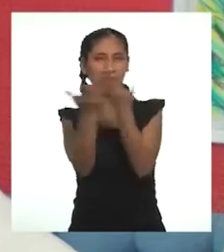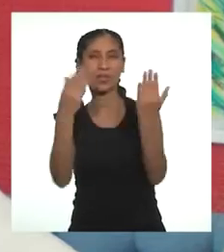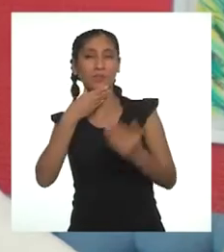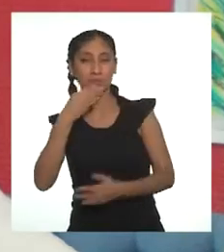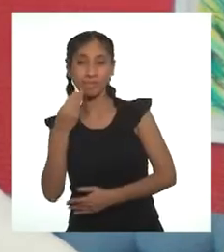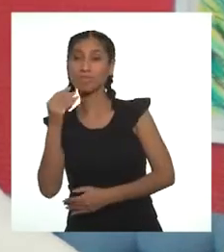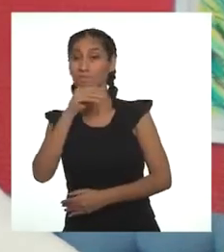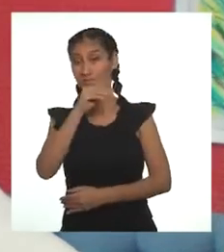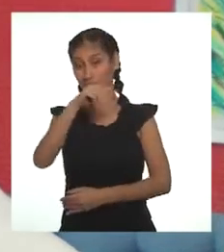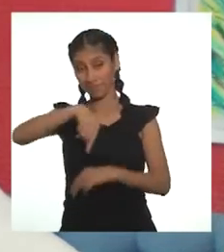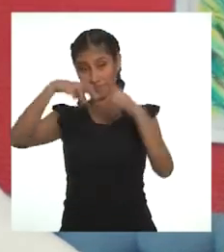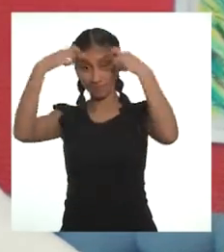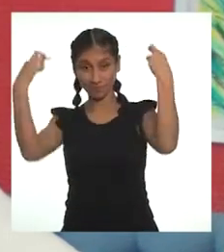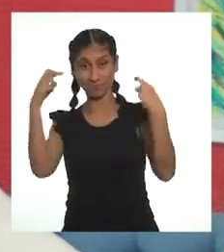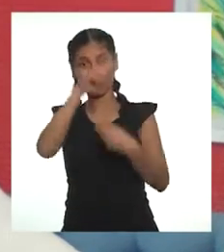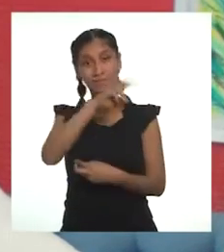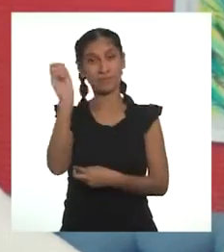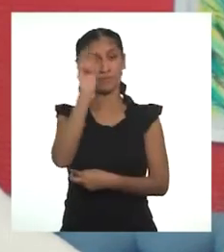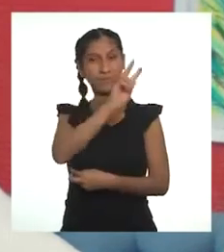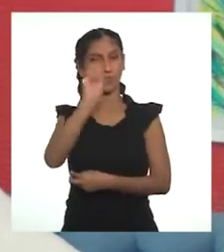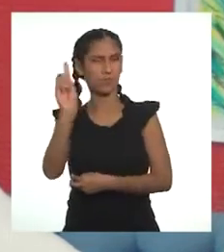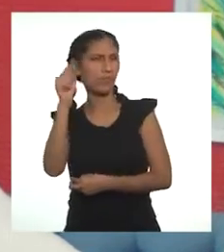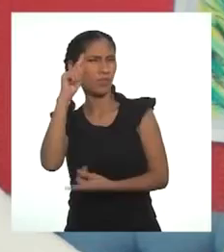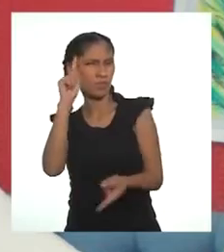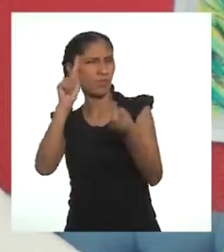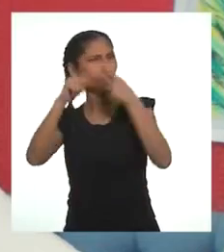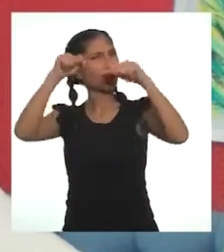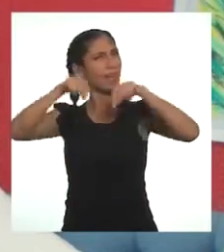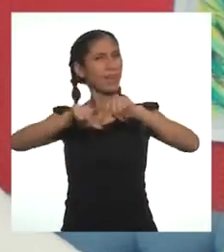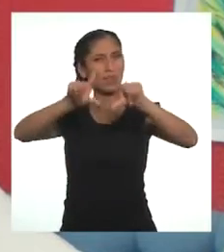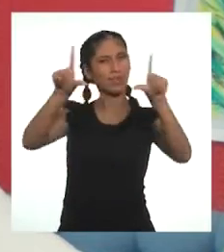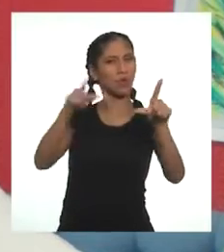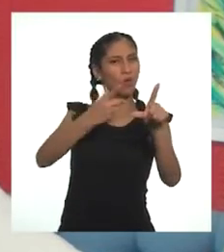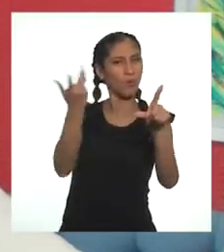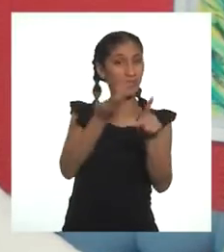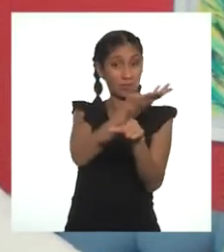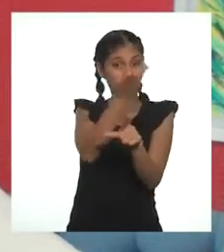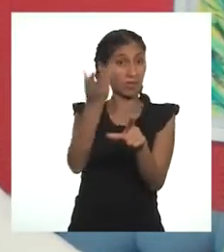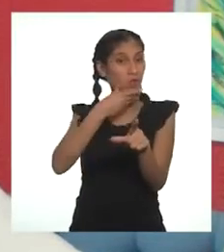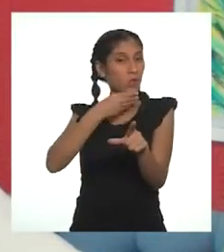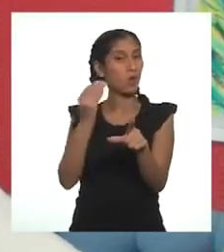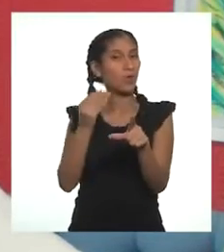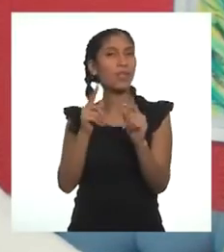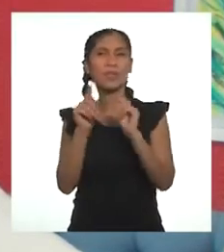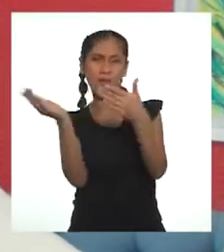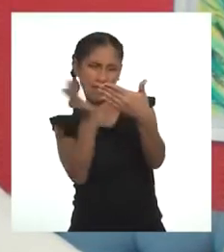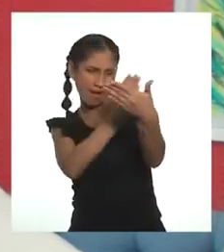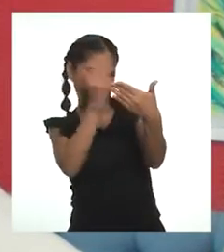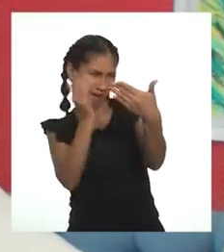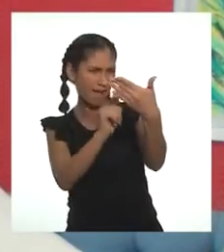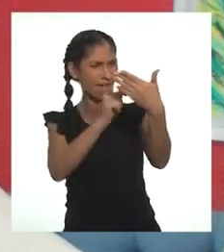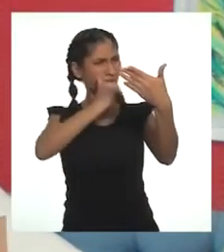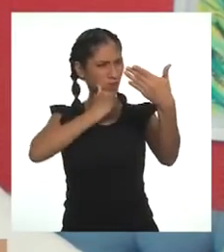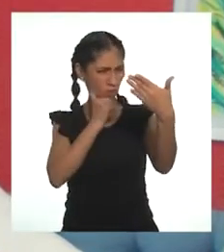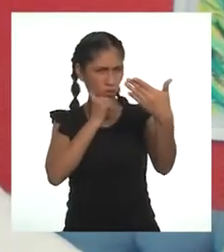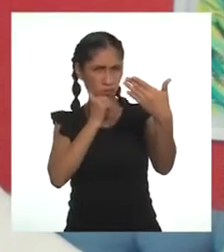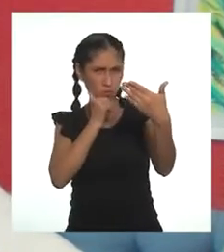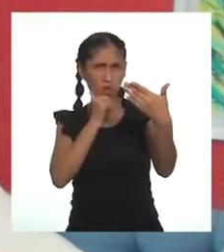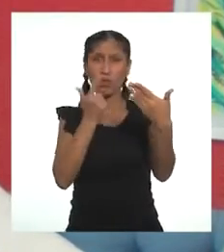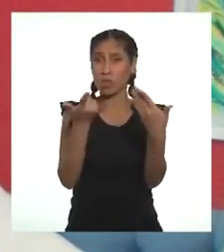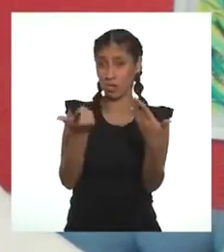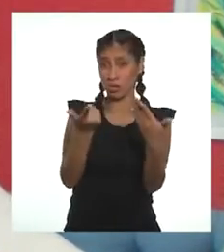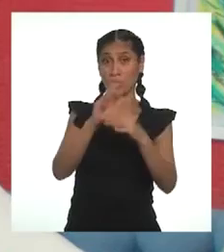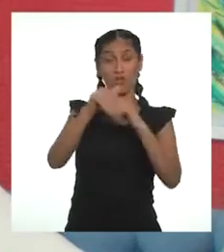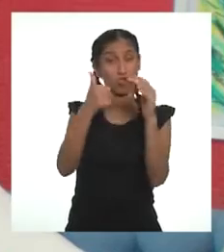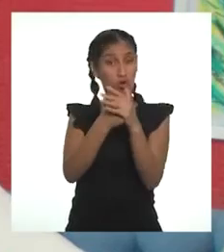Queridas y queridos integrantes de la Promo 2021, nuestro objetivo para este programa es que las y los estudiantes conozcan sobre la situación